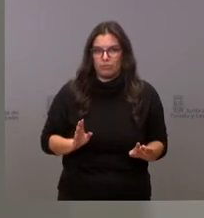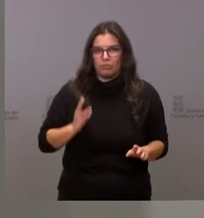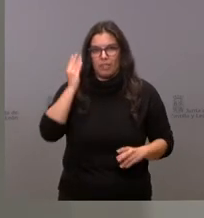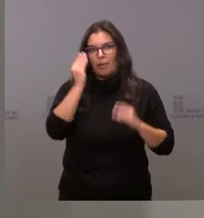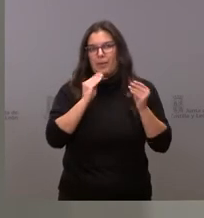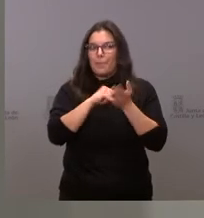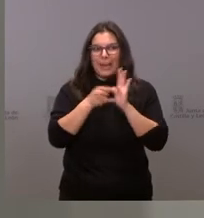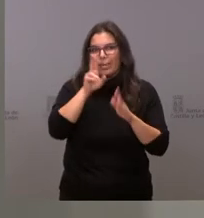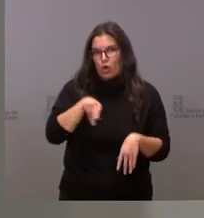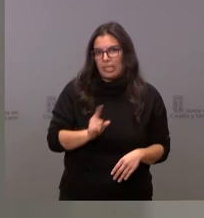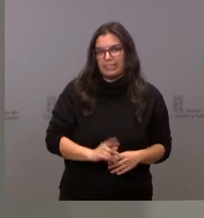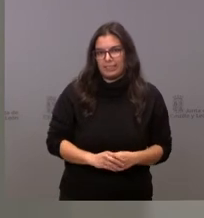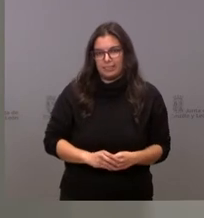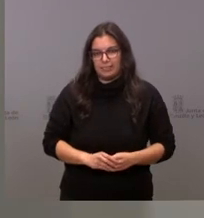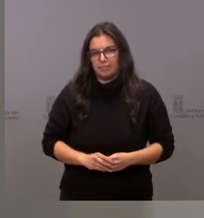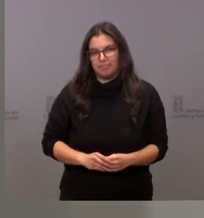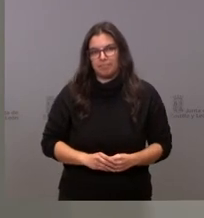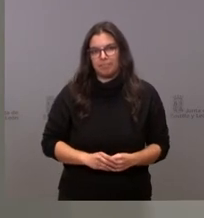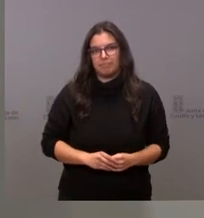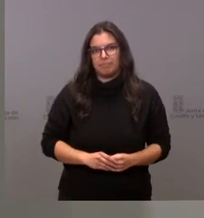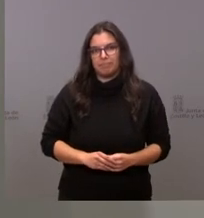no tenemos previsto congelar a nadie